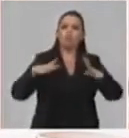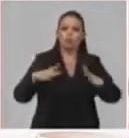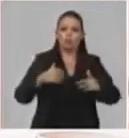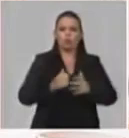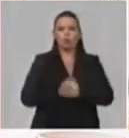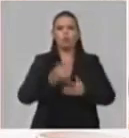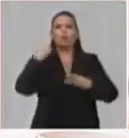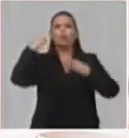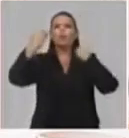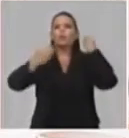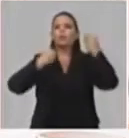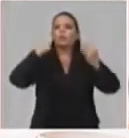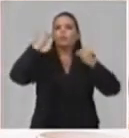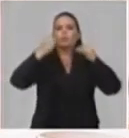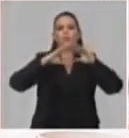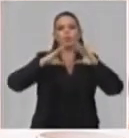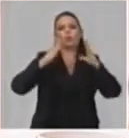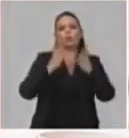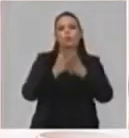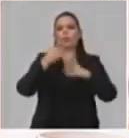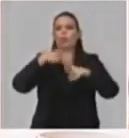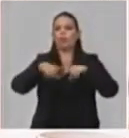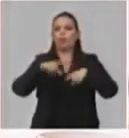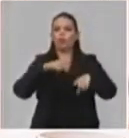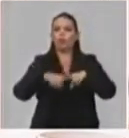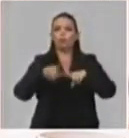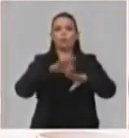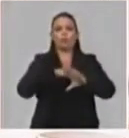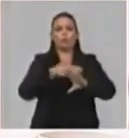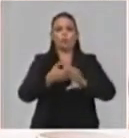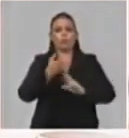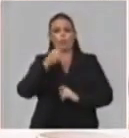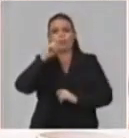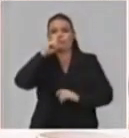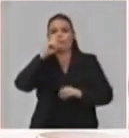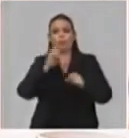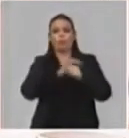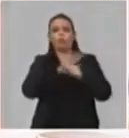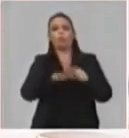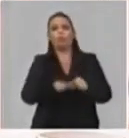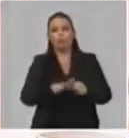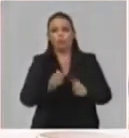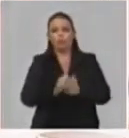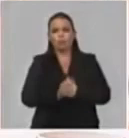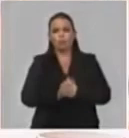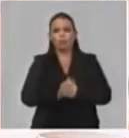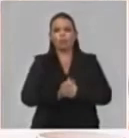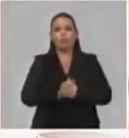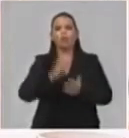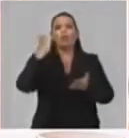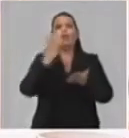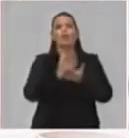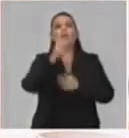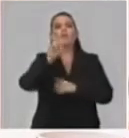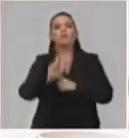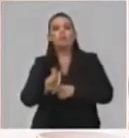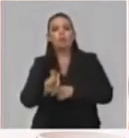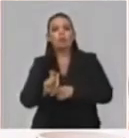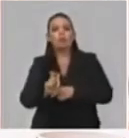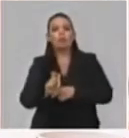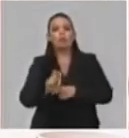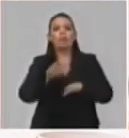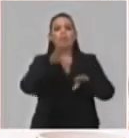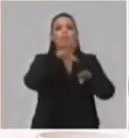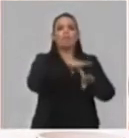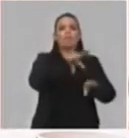con el hacinamiento una vez que reiniciemos la situación, bueno, los estudiantes que están becados, es decir, los centros internos y también